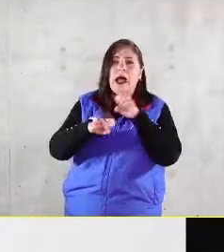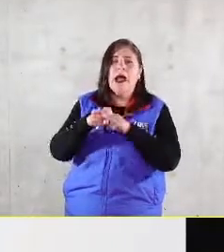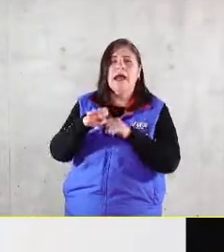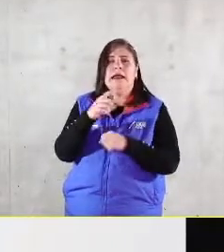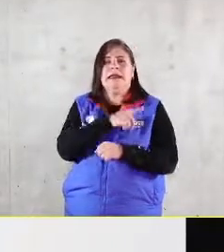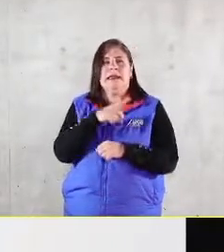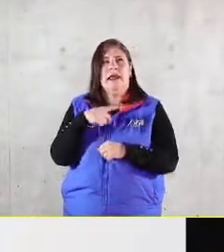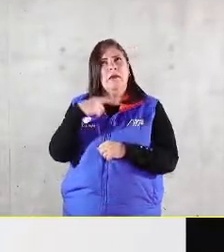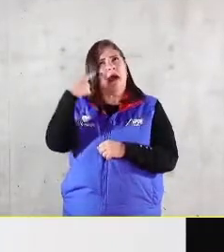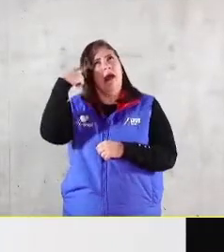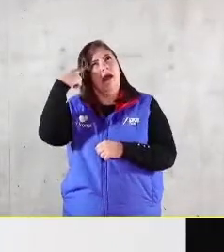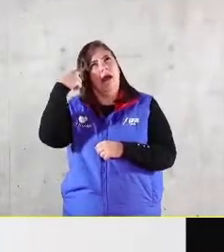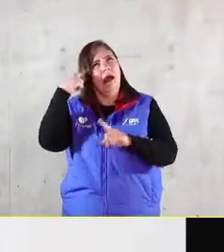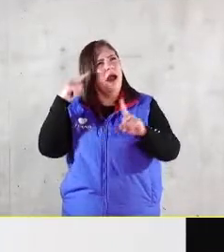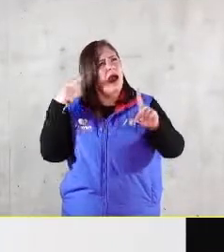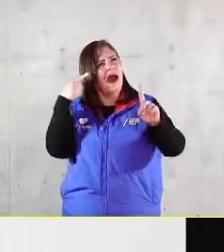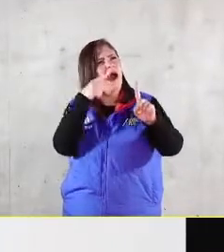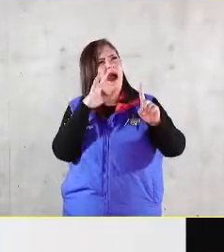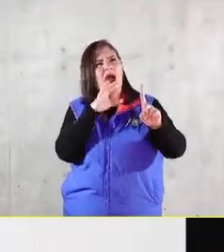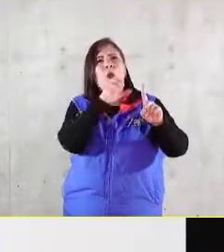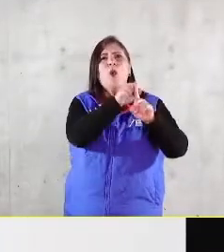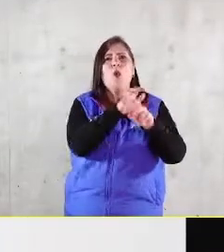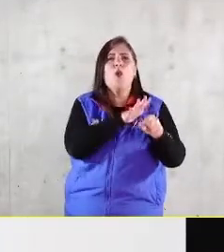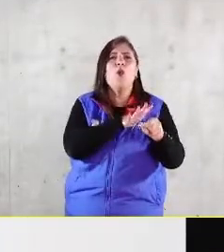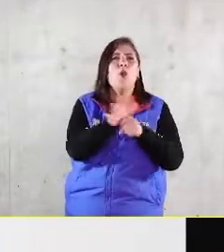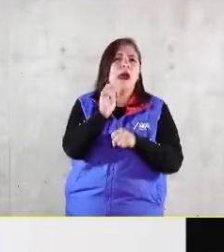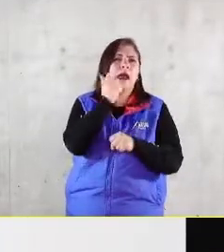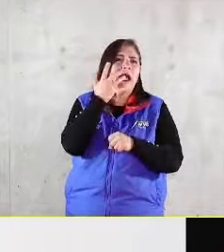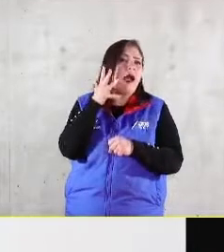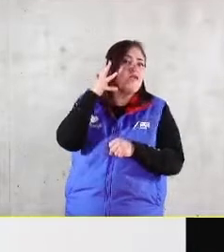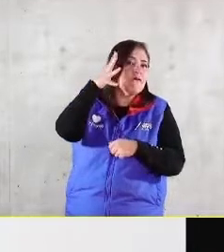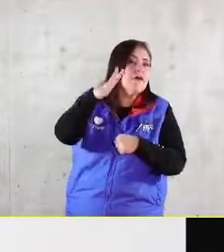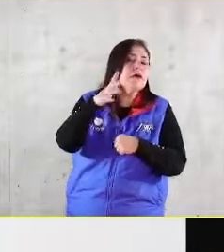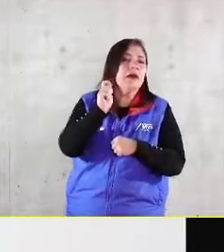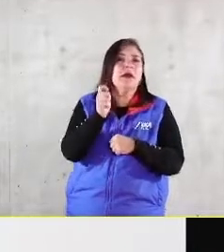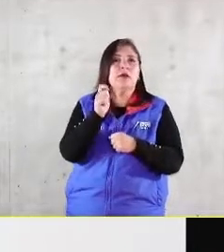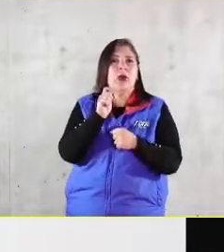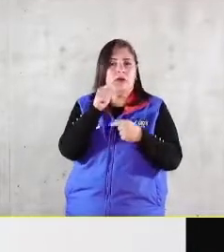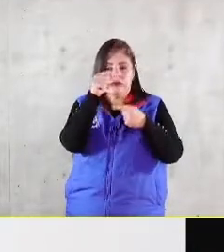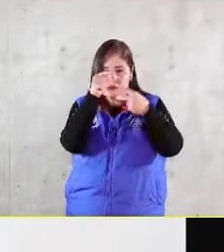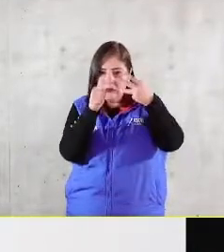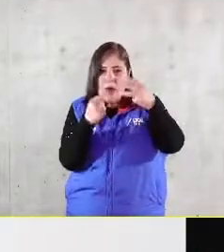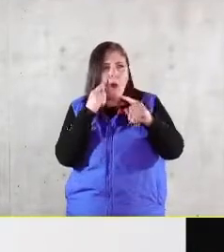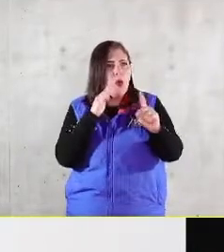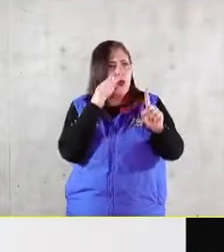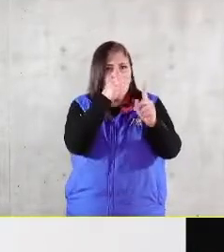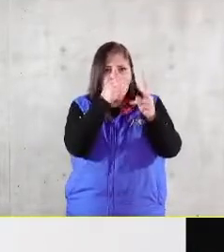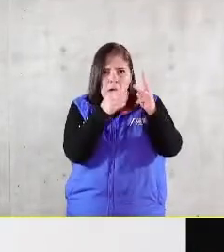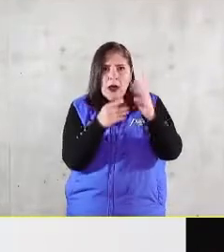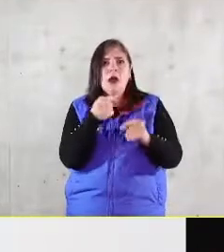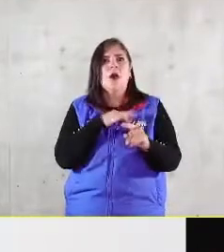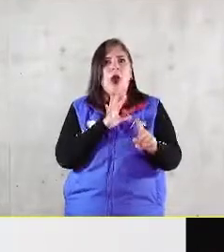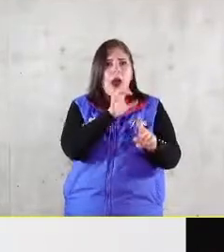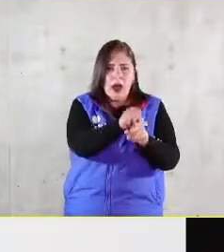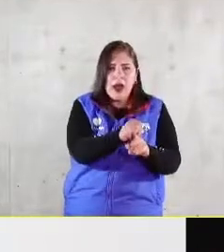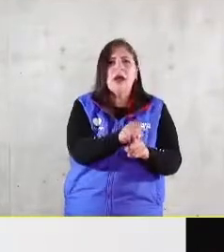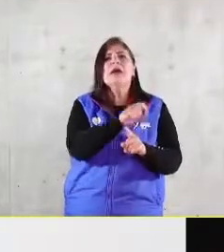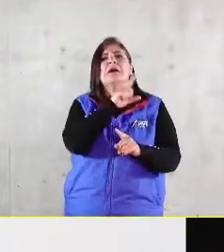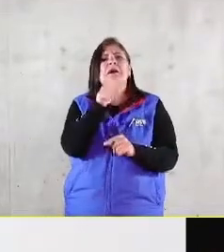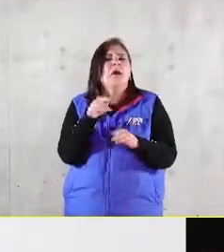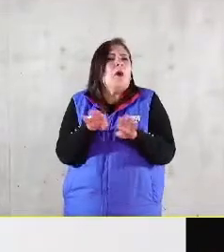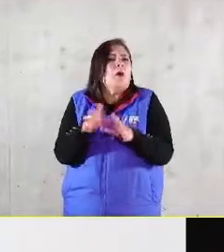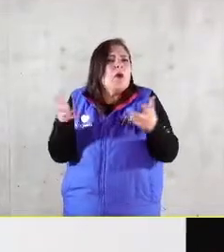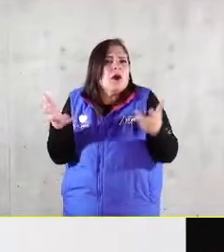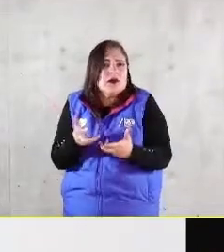cuestionarnos qué queremos lograr en el futuro y cómo lo vamos a lograr. Definir esos fines que queremos conseguir con la